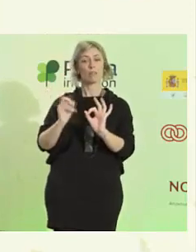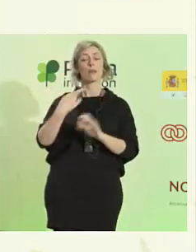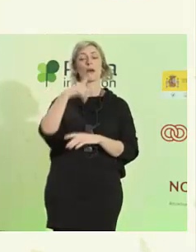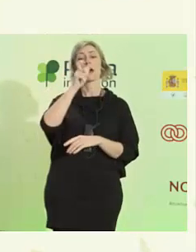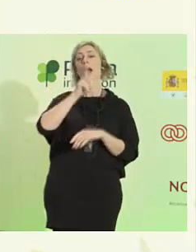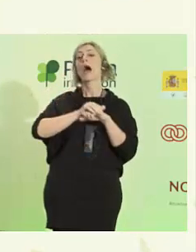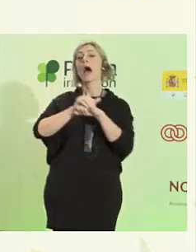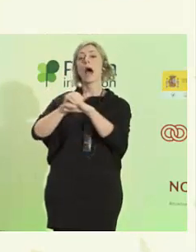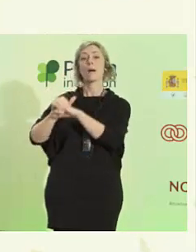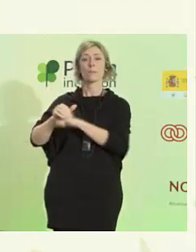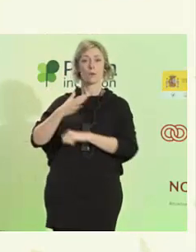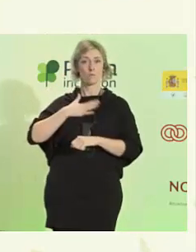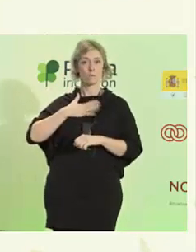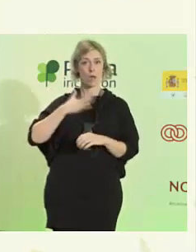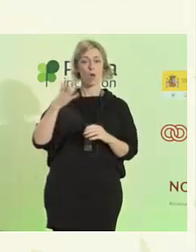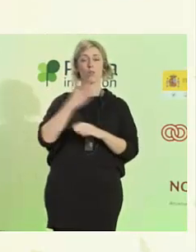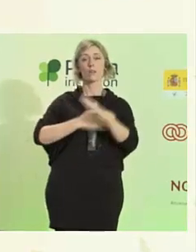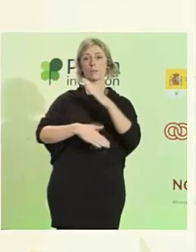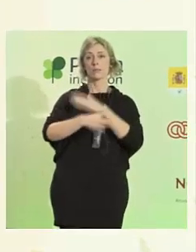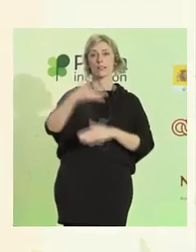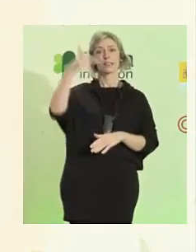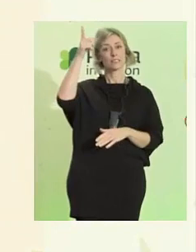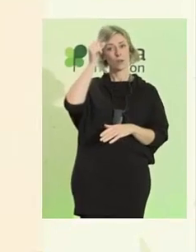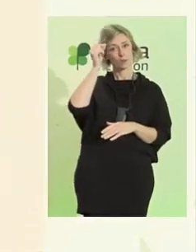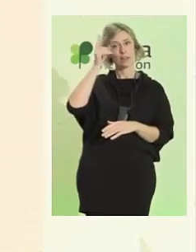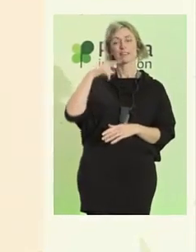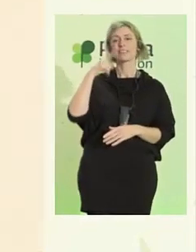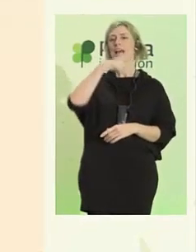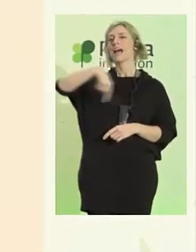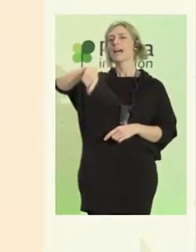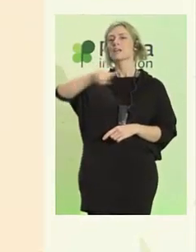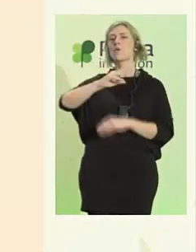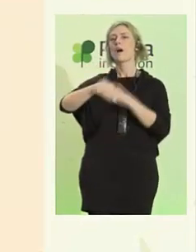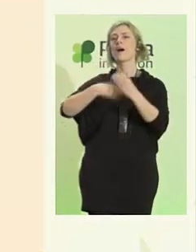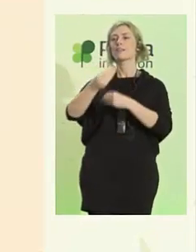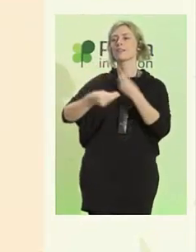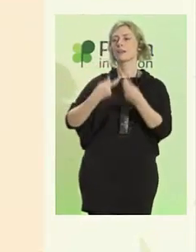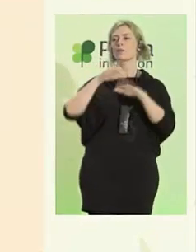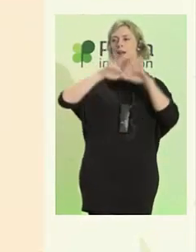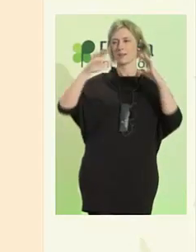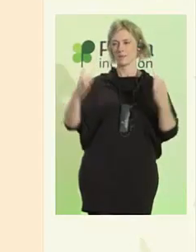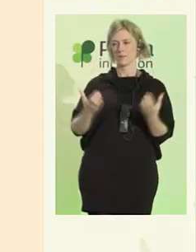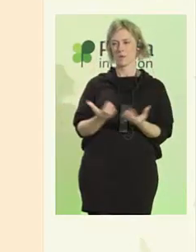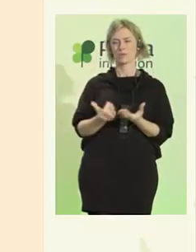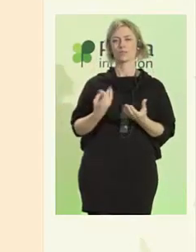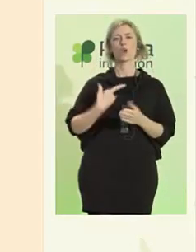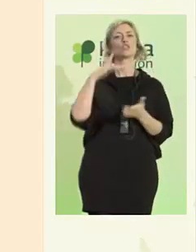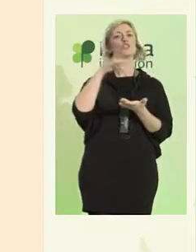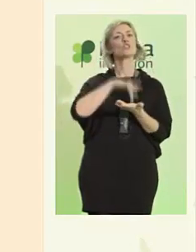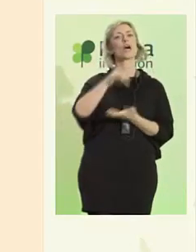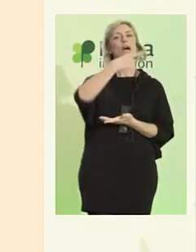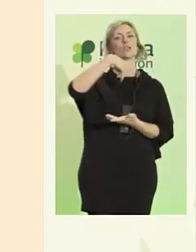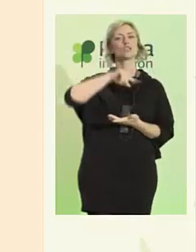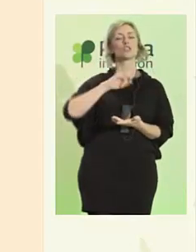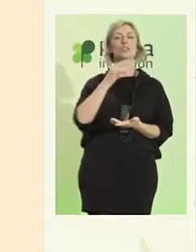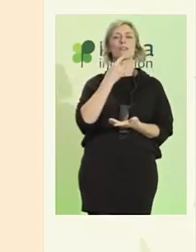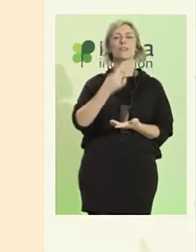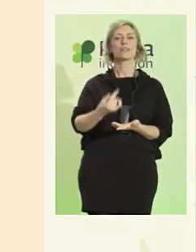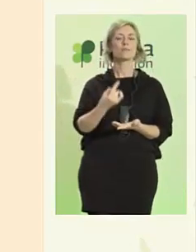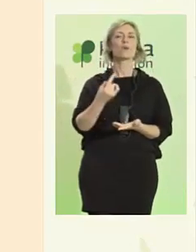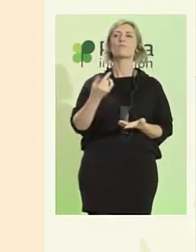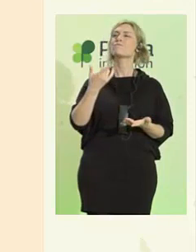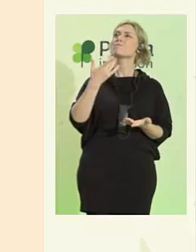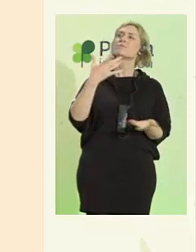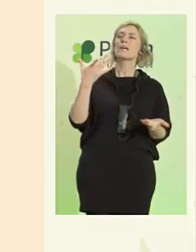intelectual y lo que están haciendo en todo el mundo. Pero cuando decimos nosotros, yo creo que podríamos hablar de la humanidad en general